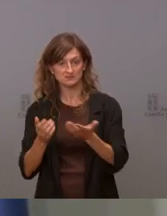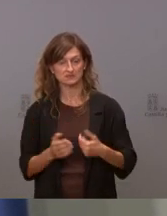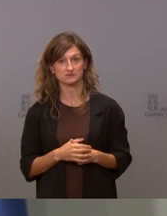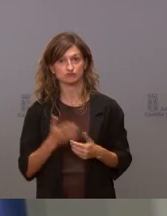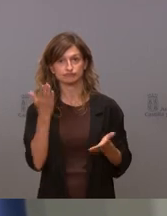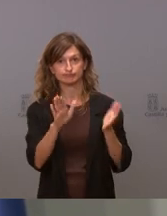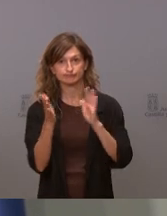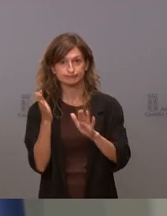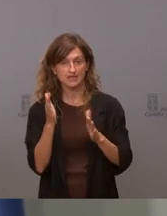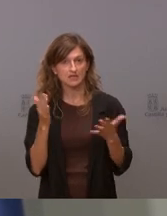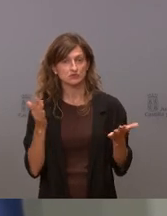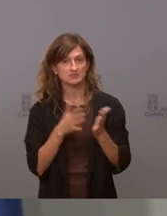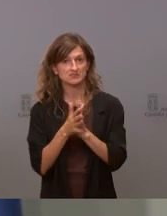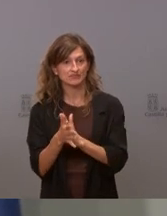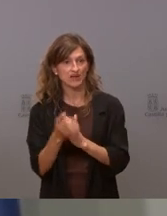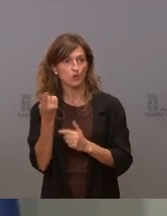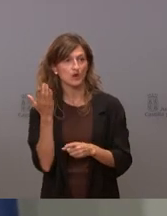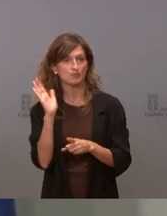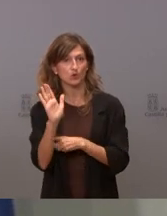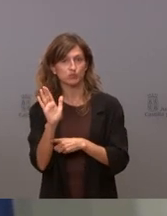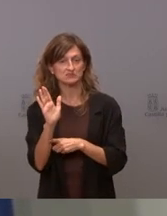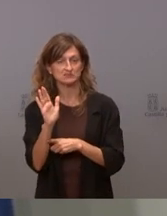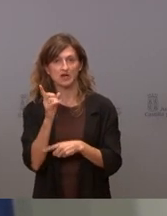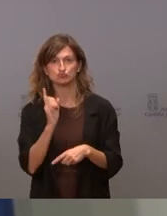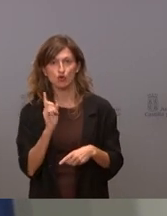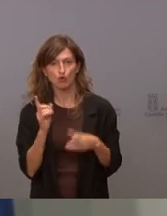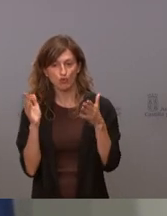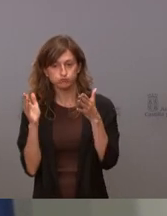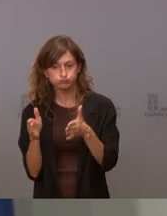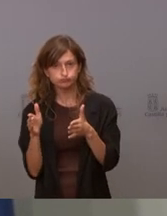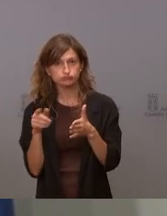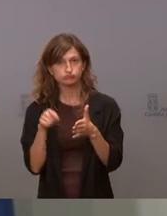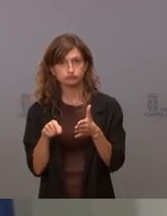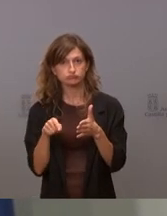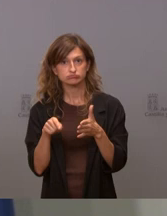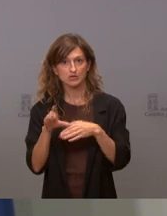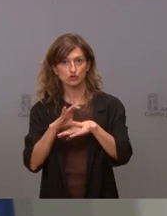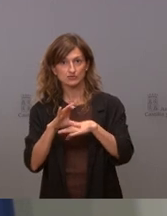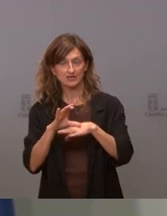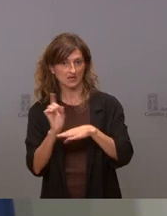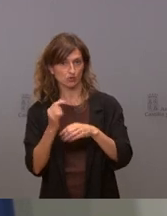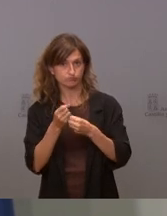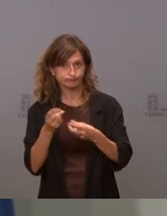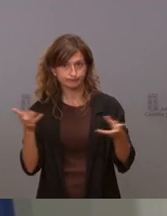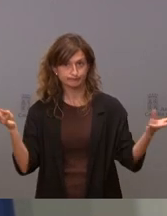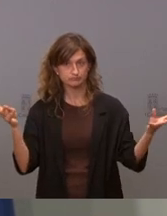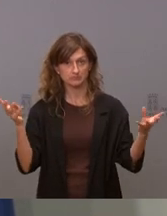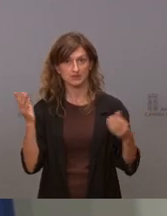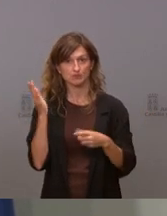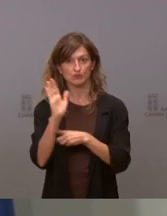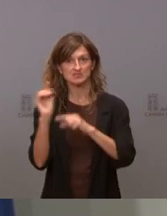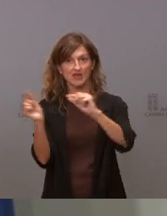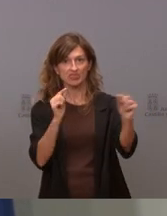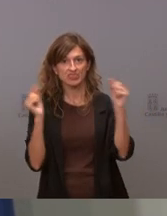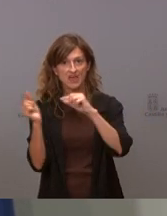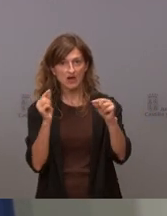es una propuesta surgida en exclusiva de la consejería. Es una propuesta surgida del diálogo,